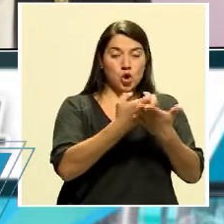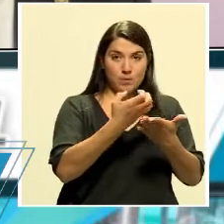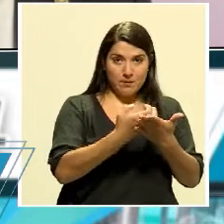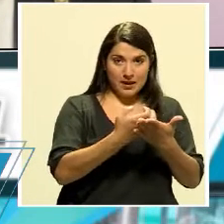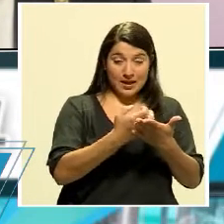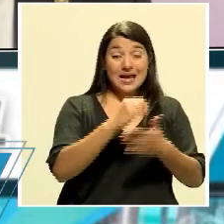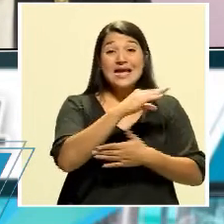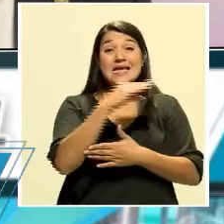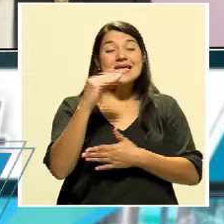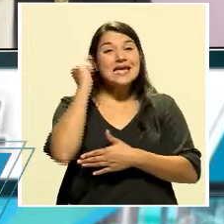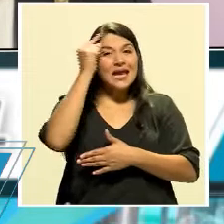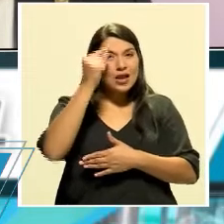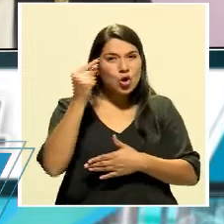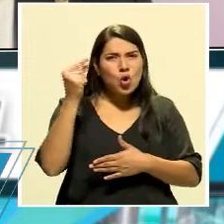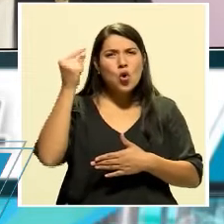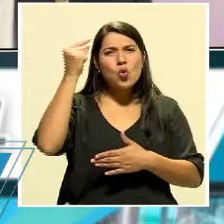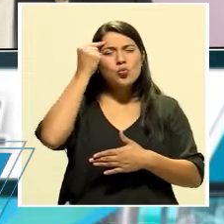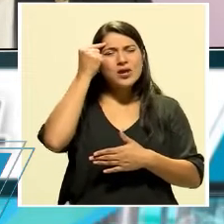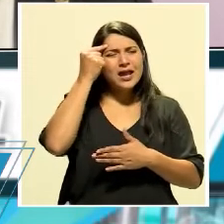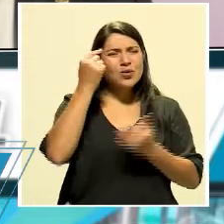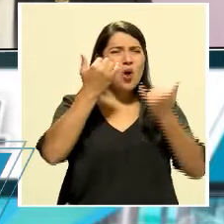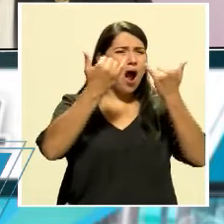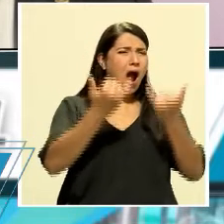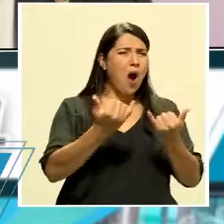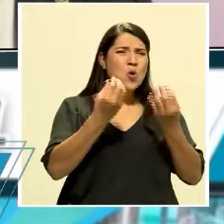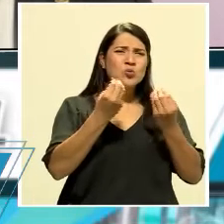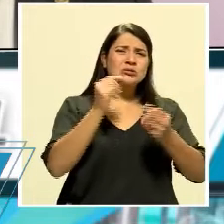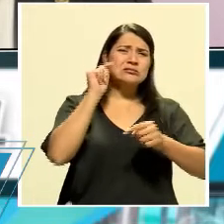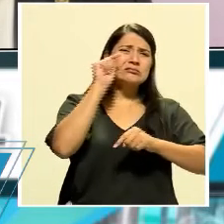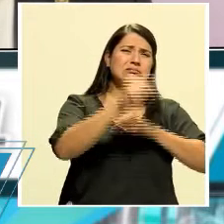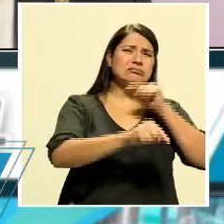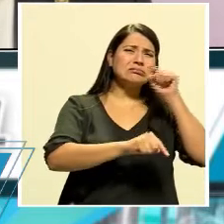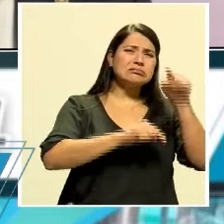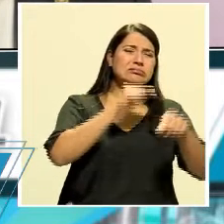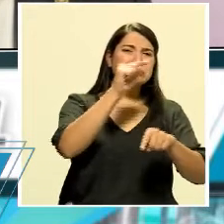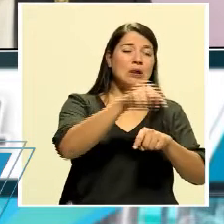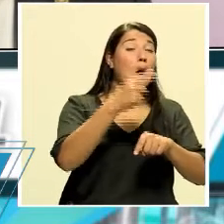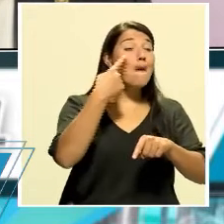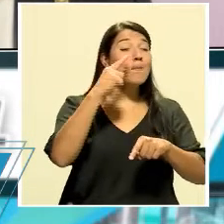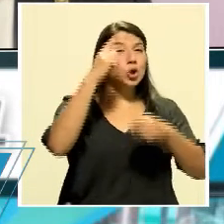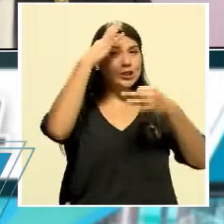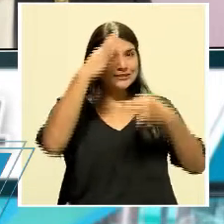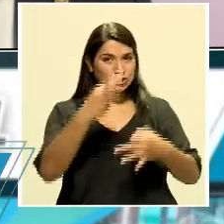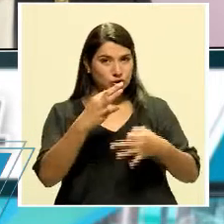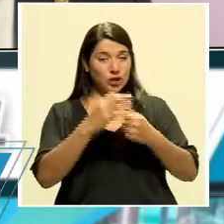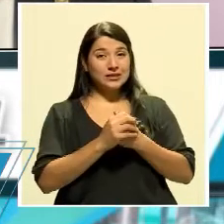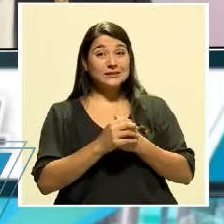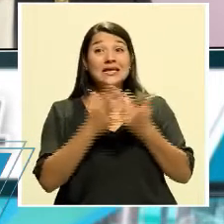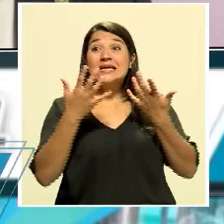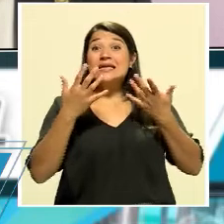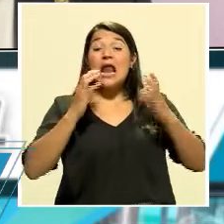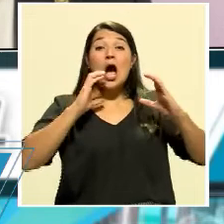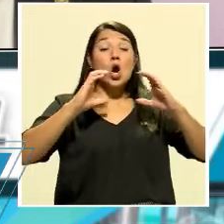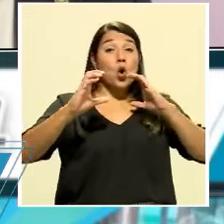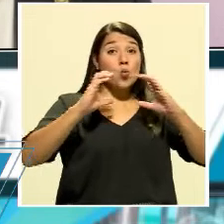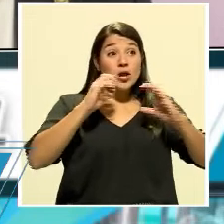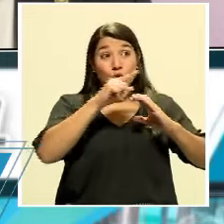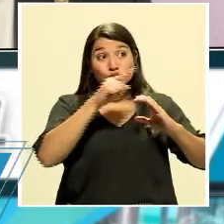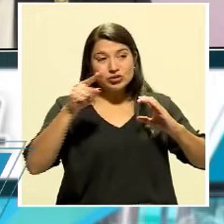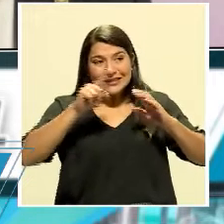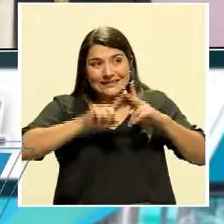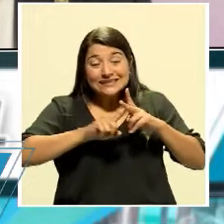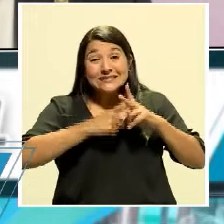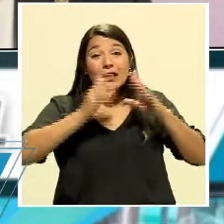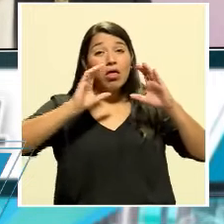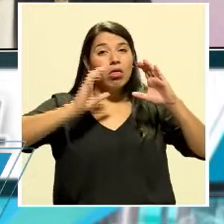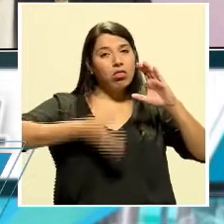está recibiendo muchas críticas por eso. ¿Se agotó el modelo de comunicación que aplicaron al inicio?